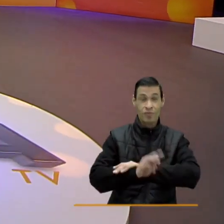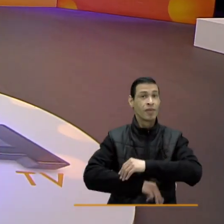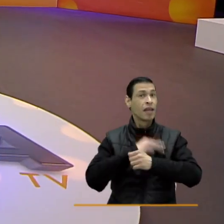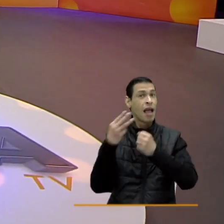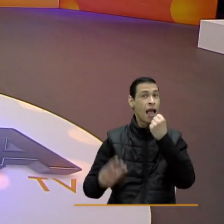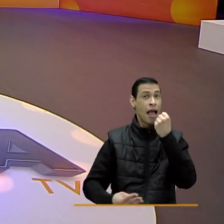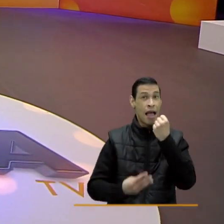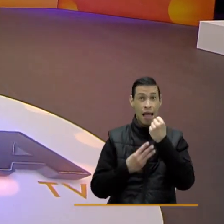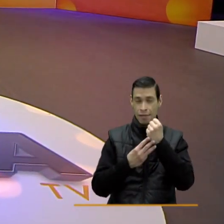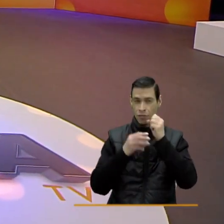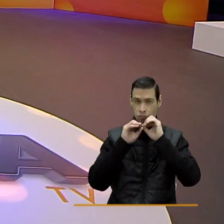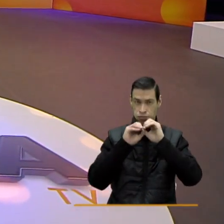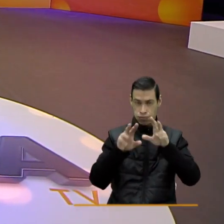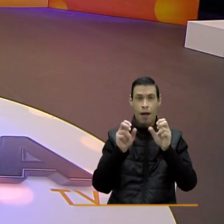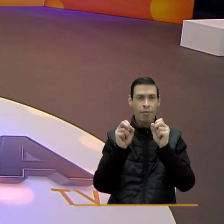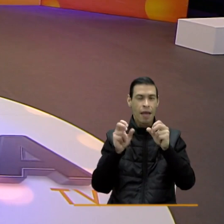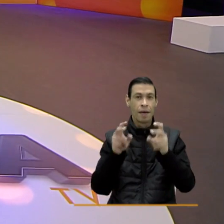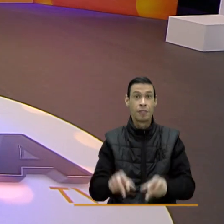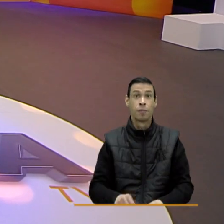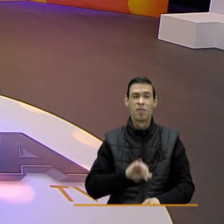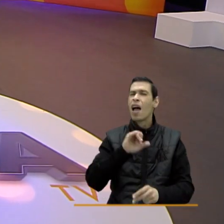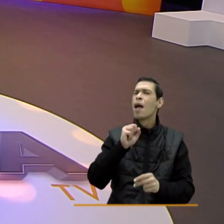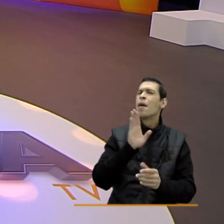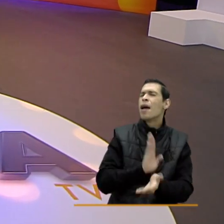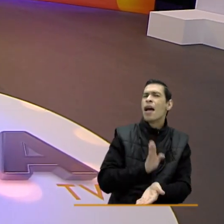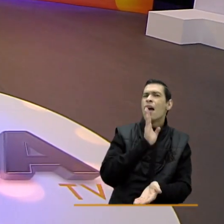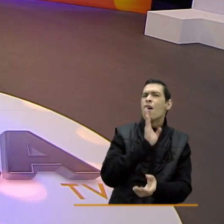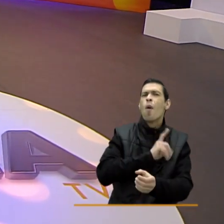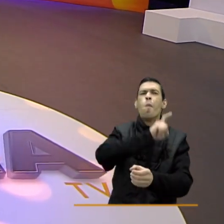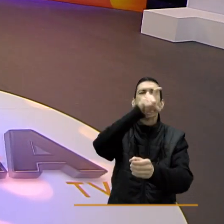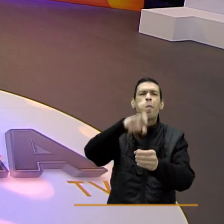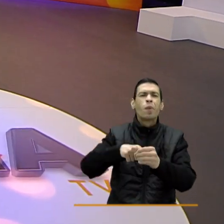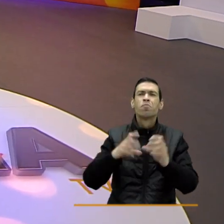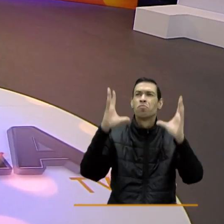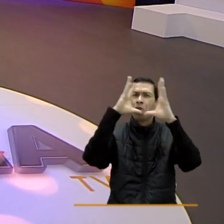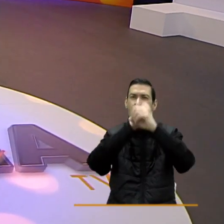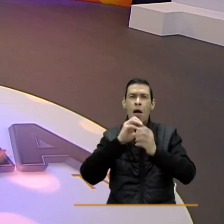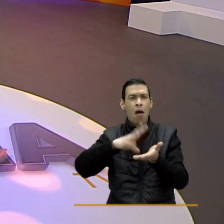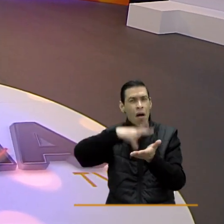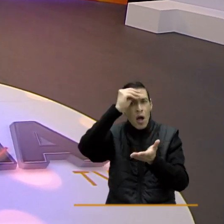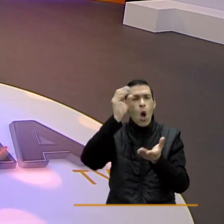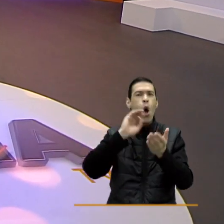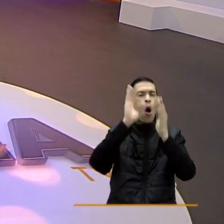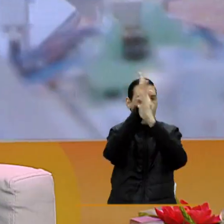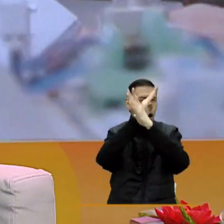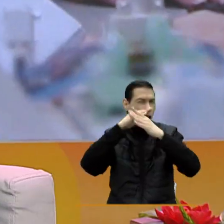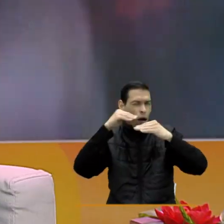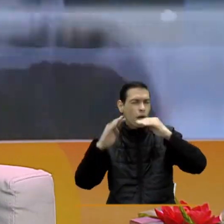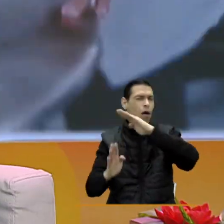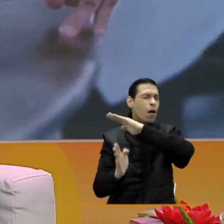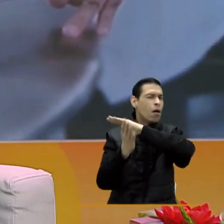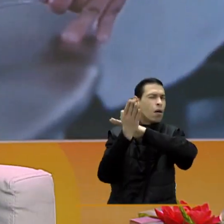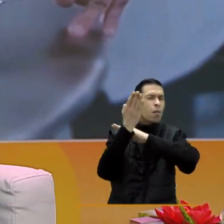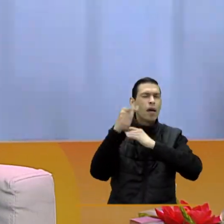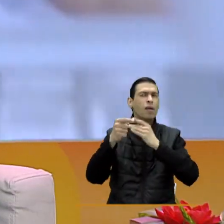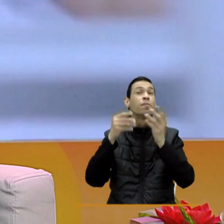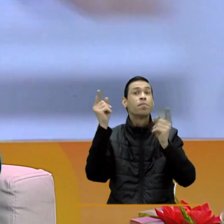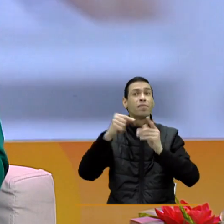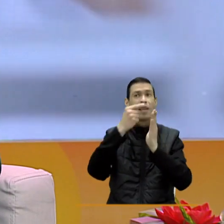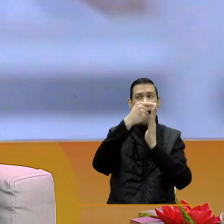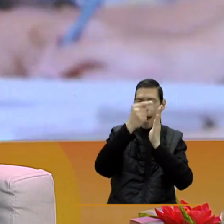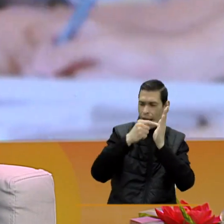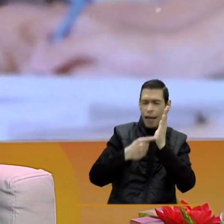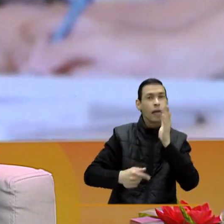Continuamos en CENA al Aire TV. Jaime, cuéntanos quiénes pueden acceder a la formación nocturna y de madrugada y qué requisitos ellos